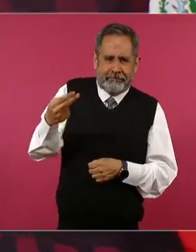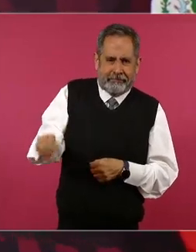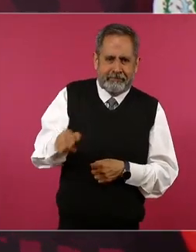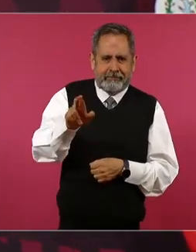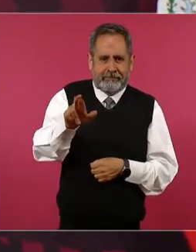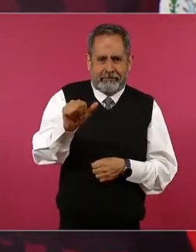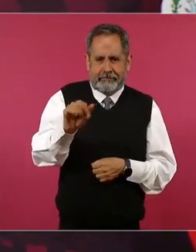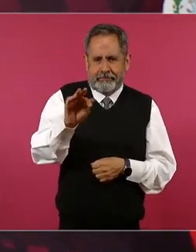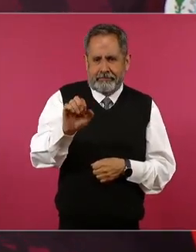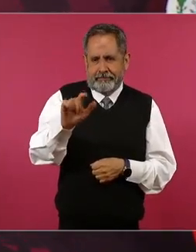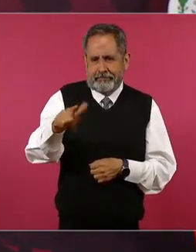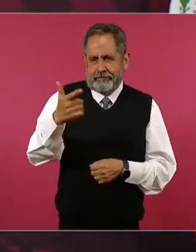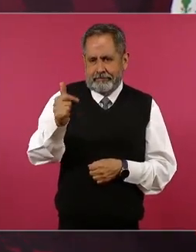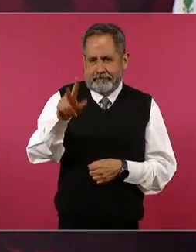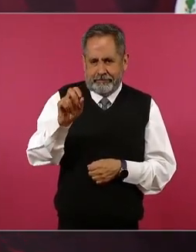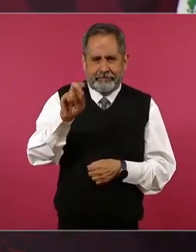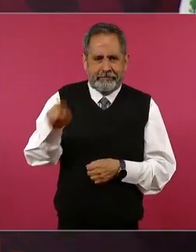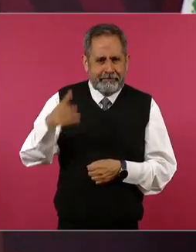Rafael Galván